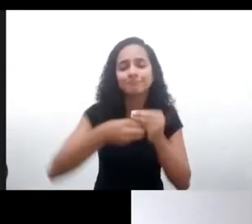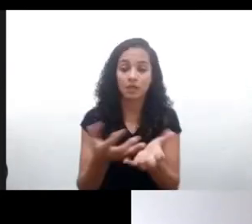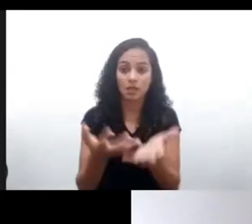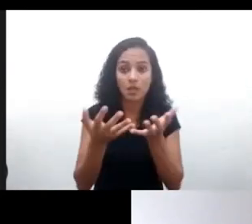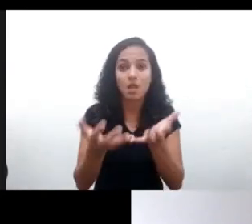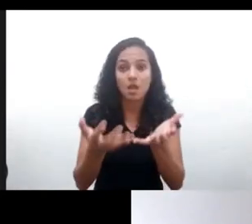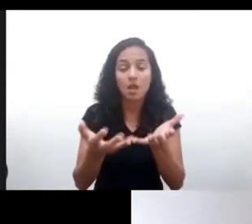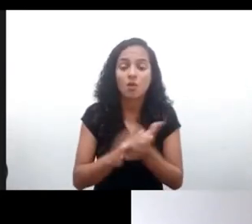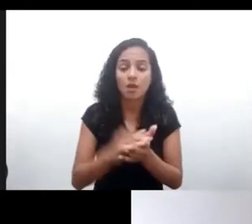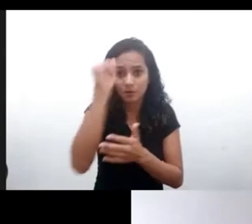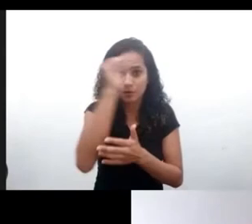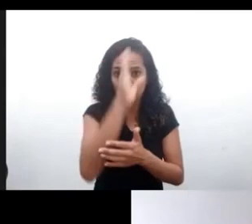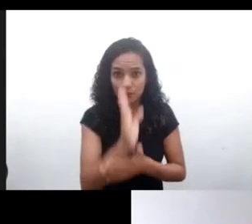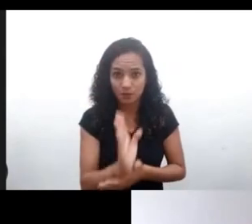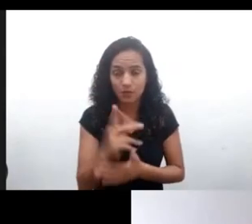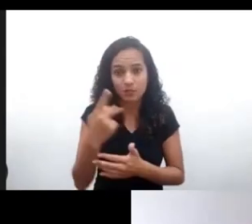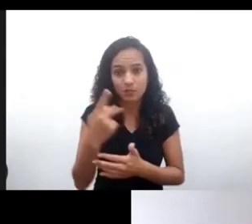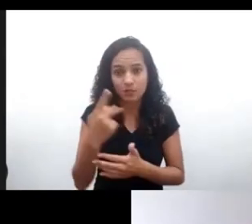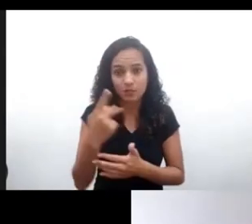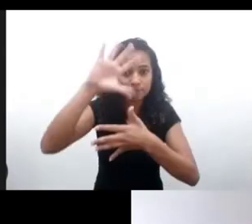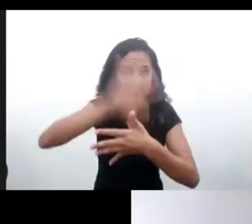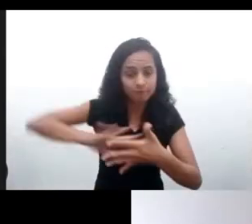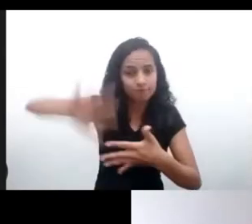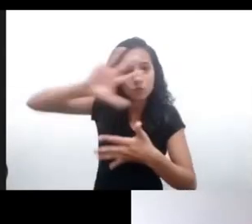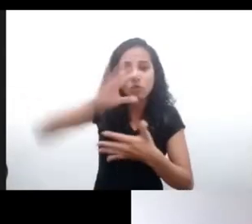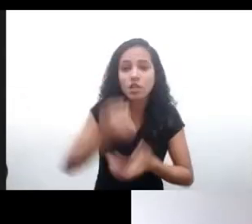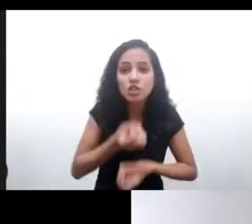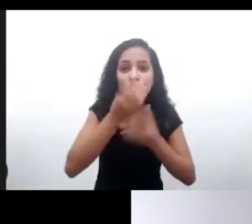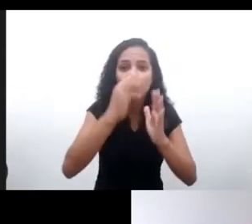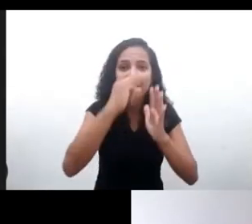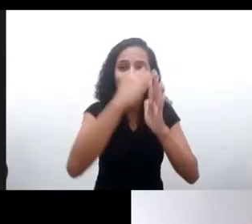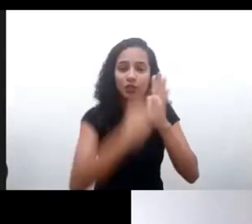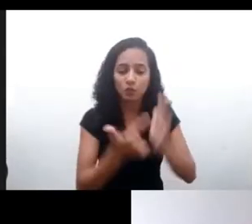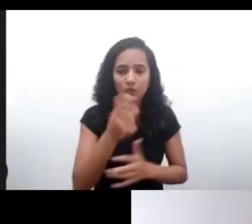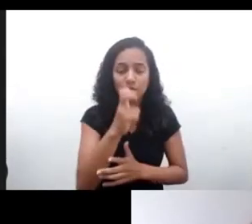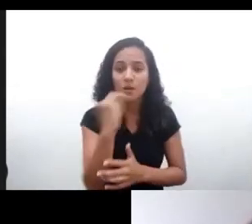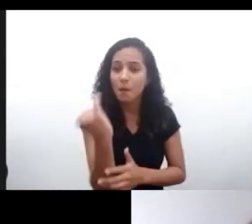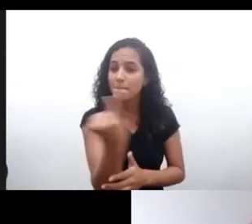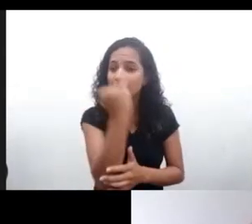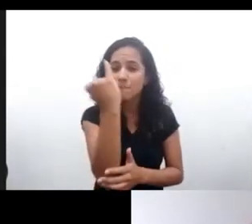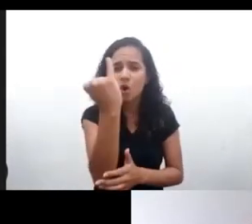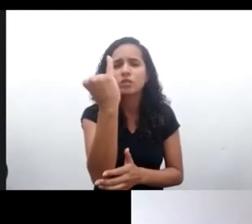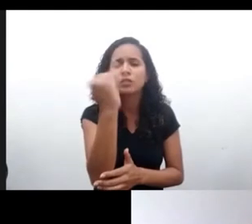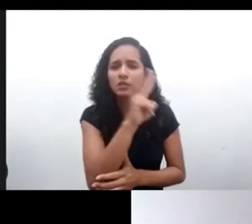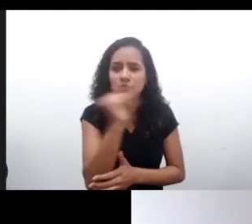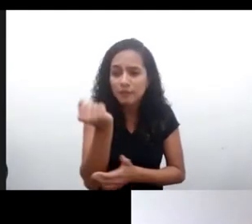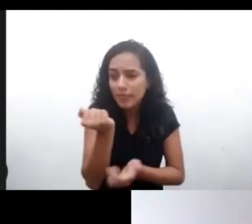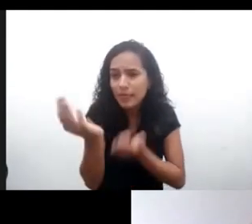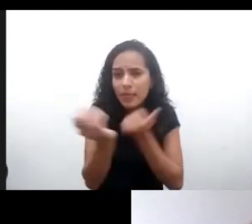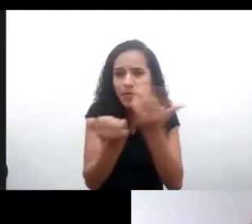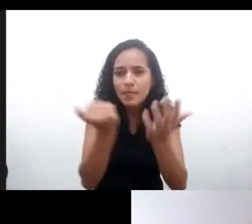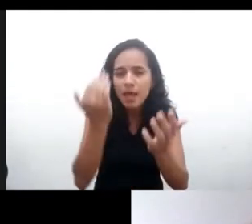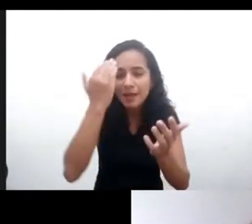quiero saludarlos y para nosotros en Brasil y toda Latinoamérica, esta observación será muy importante para esta